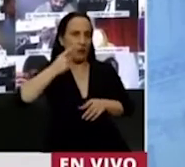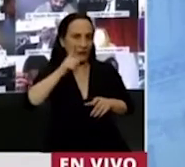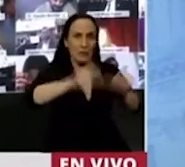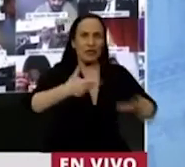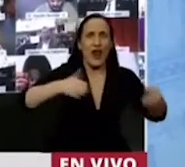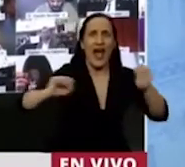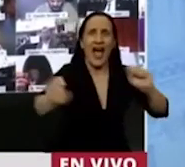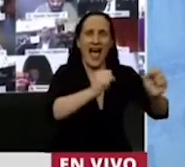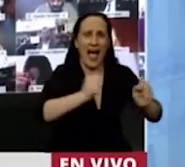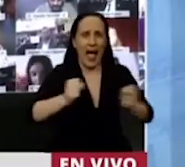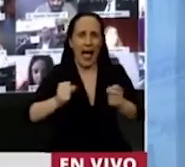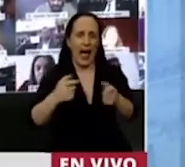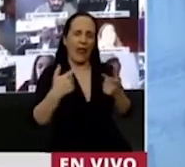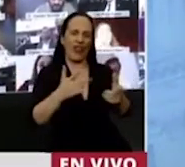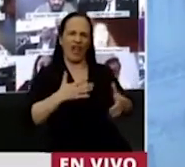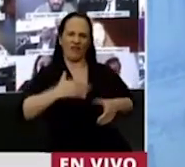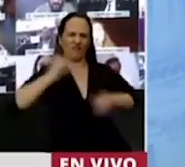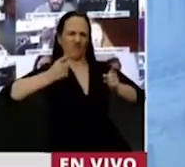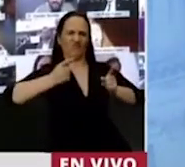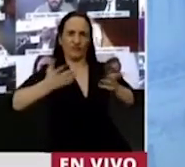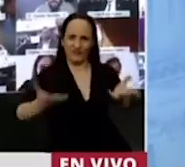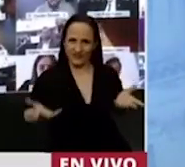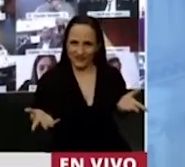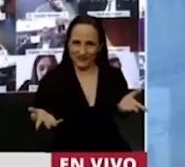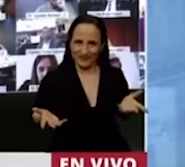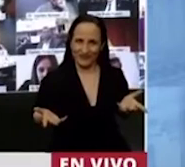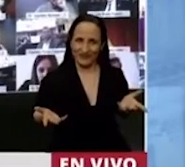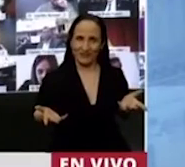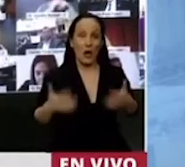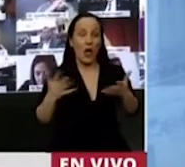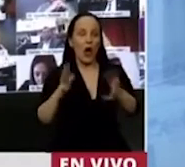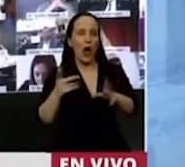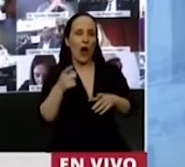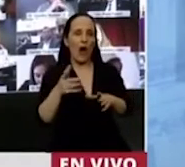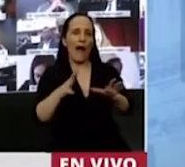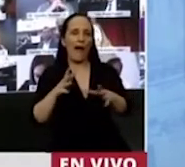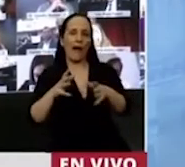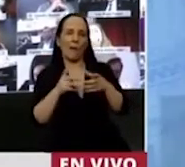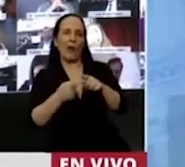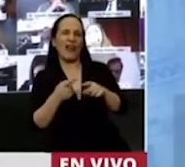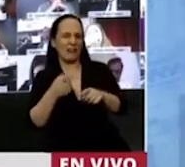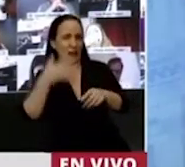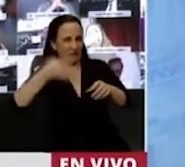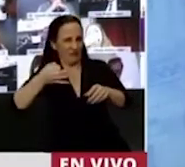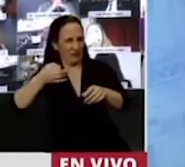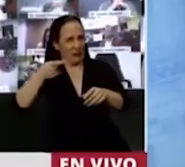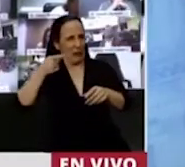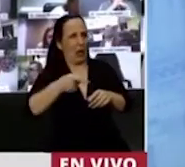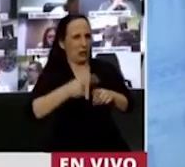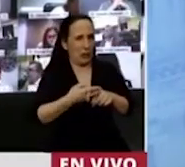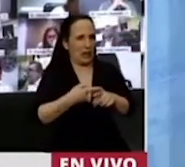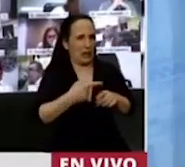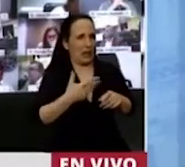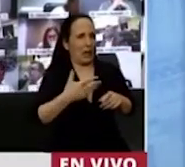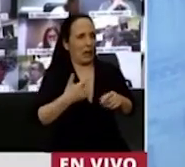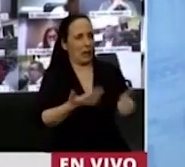ansiedad de la gente o en nombre de outsiders políticos en contra de la política a llevarse